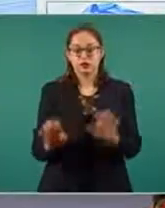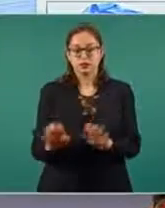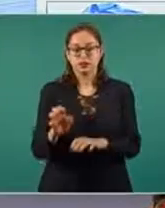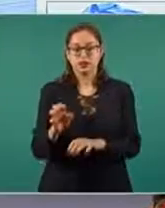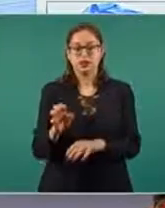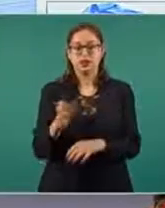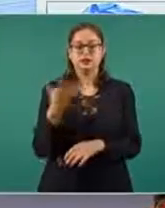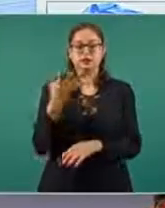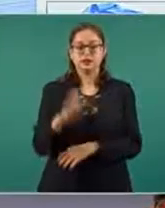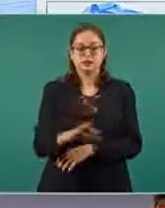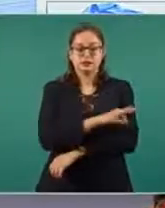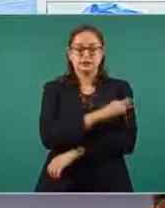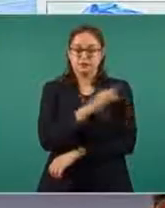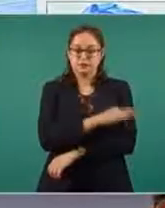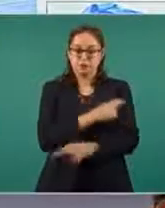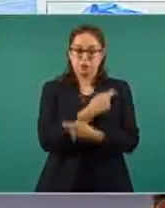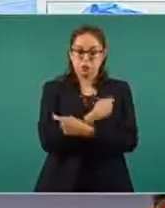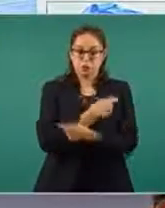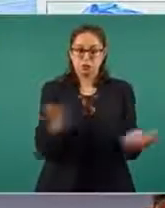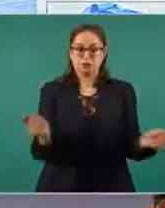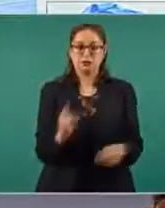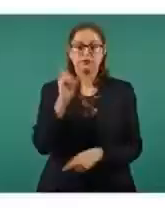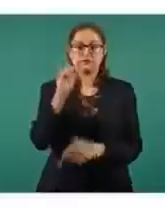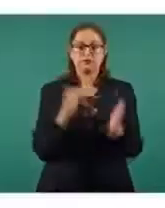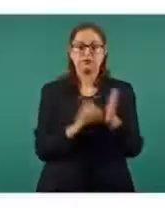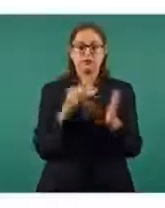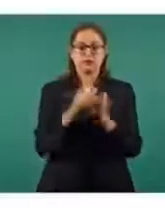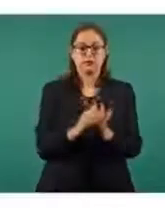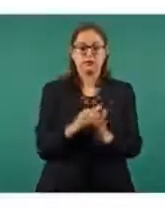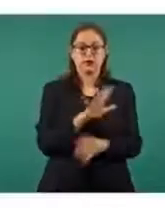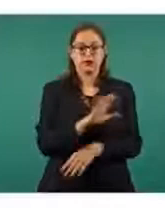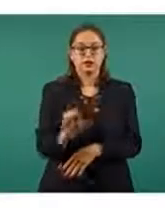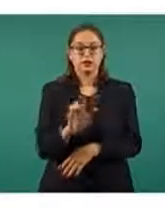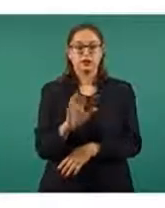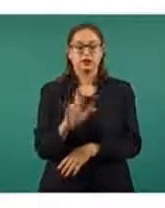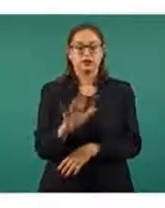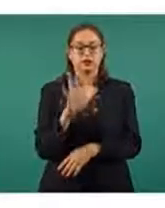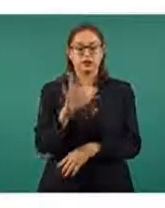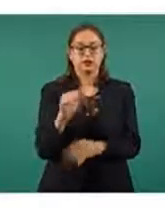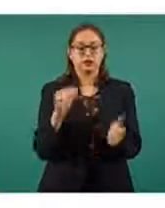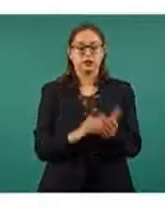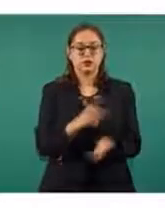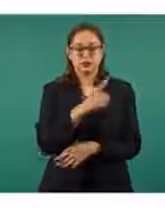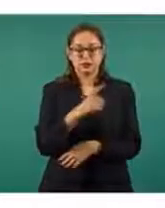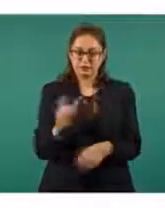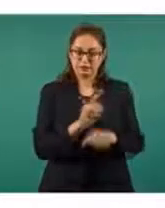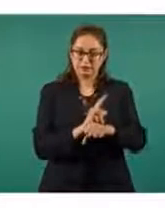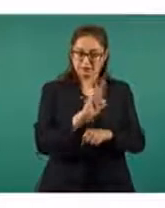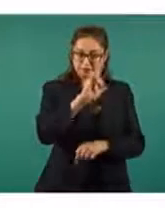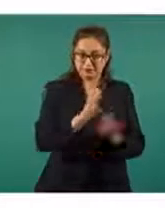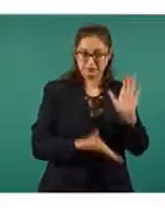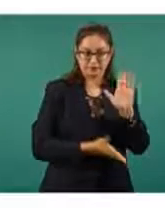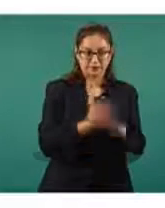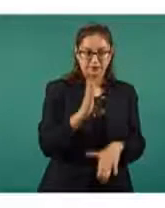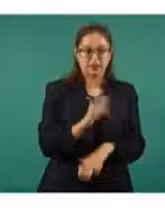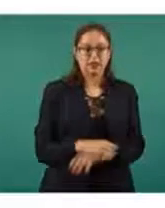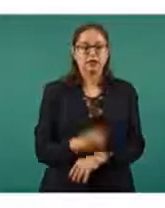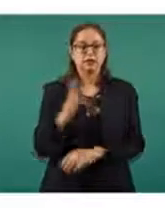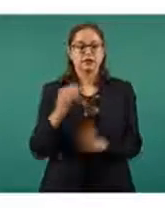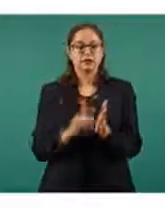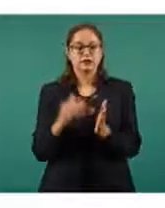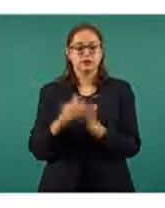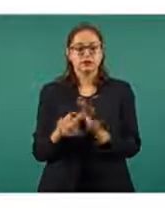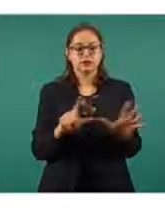distribuidas, 1 millón 555 mil 100 por vía aérea y 3 millones 779 mil